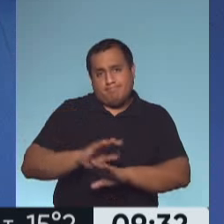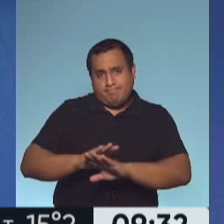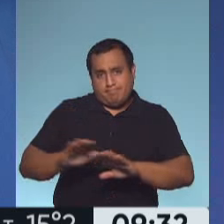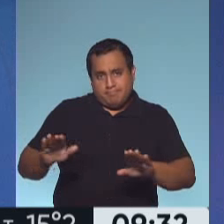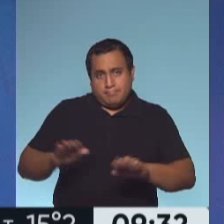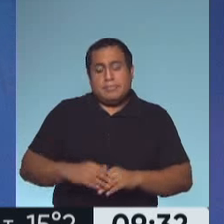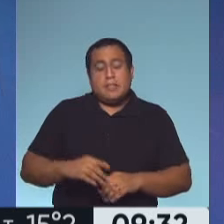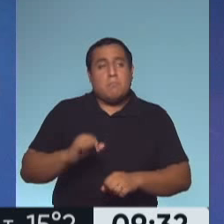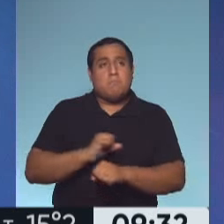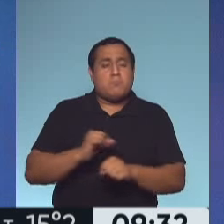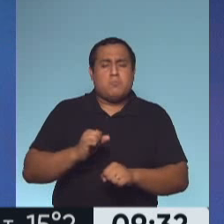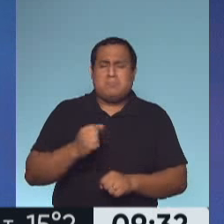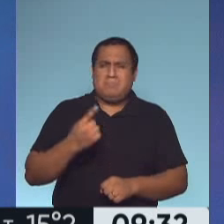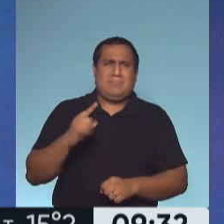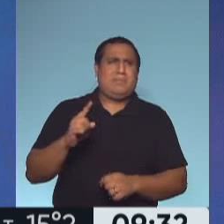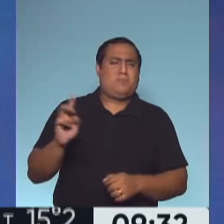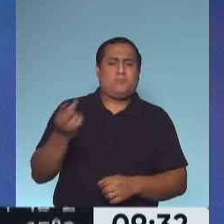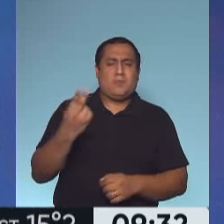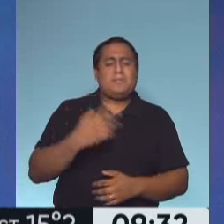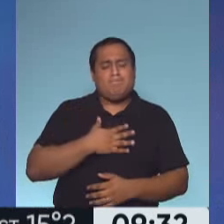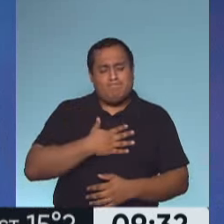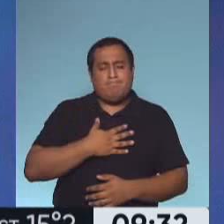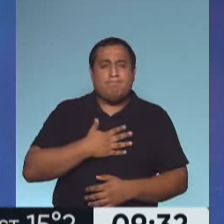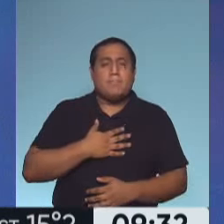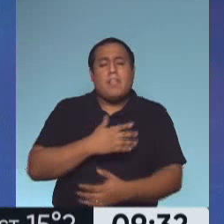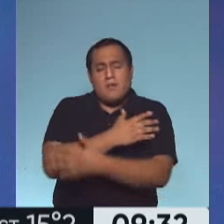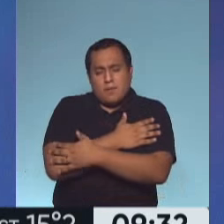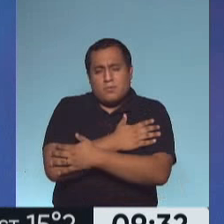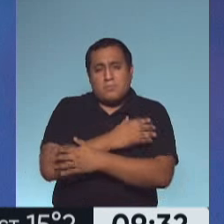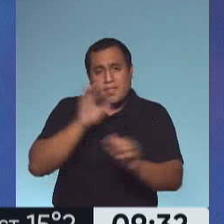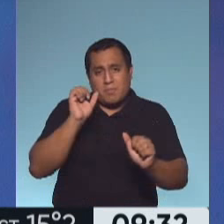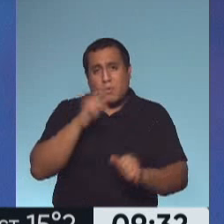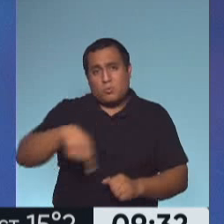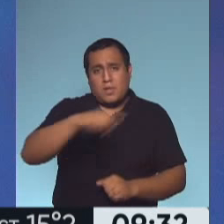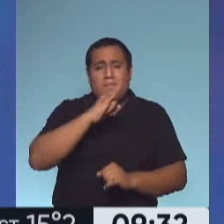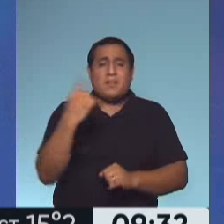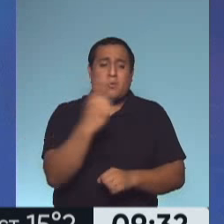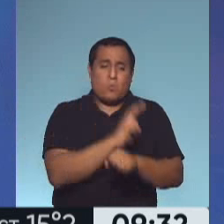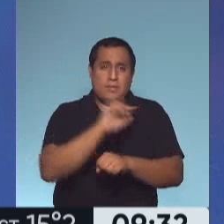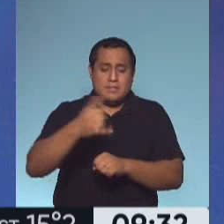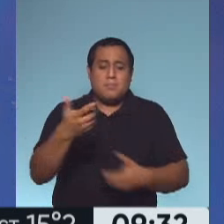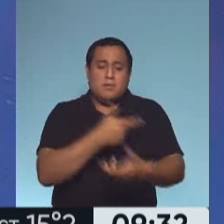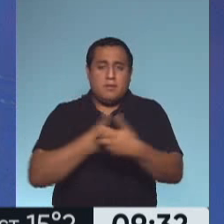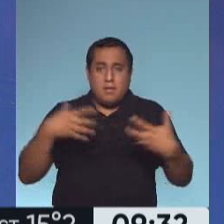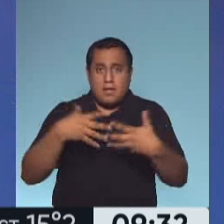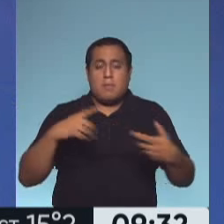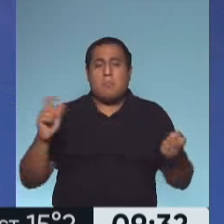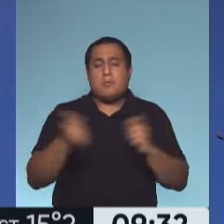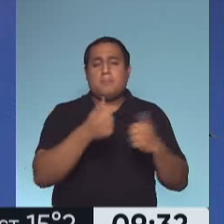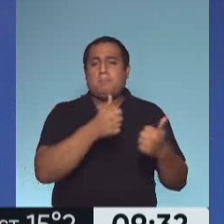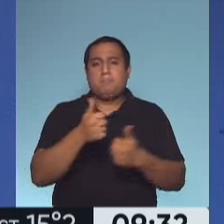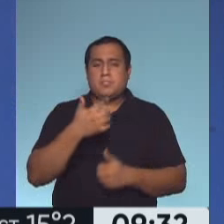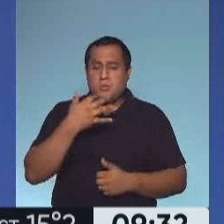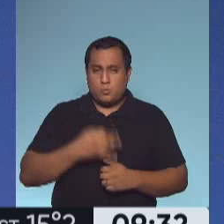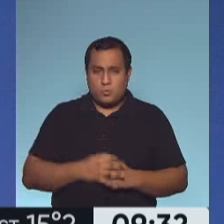intempestiva y rara a su fin. Un abrazo enorme. Nos despedimos de ustedes, como siempre recordándoles que lo individual suma, pero lo colectivo es lo